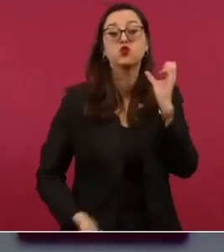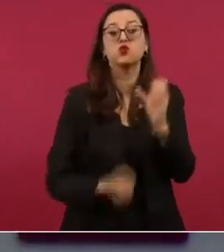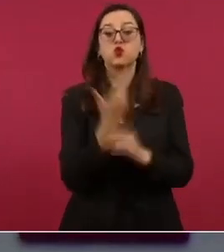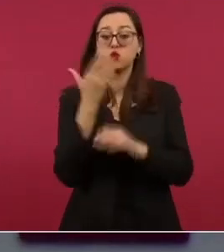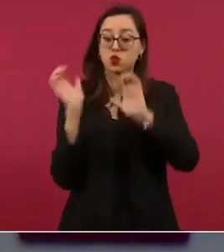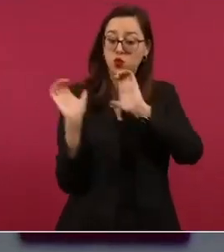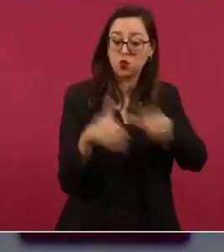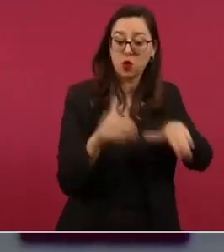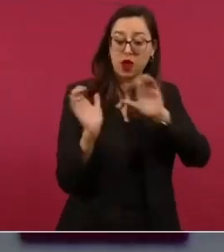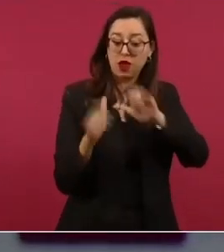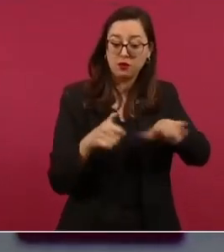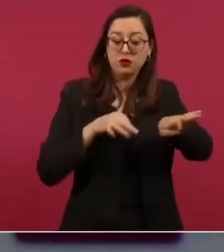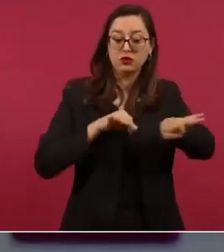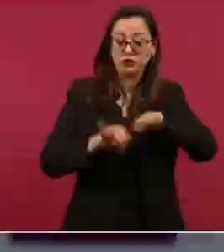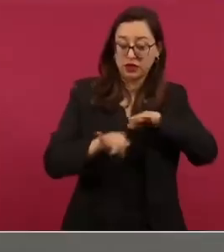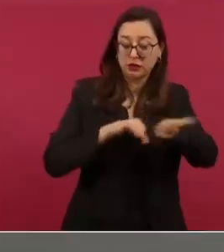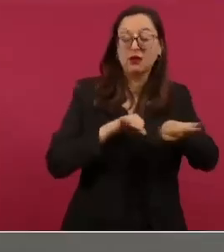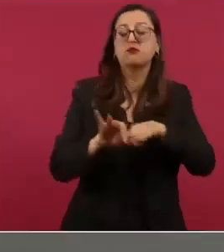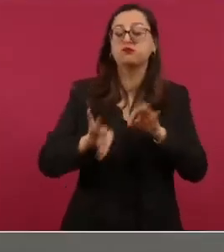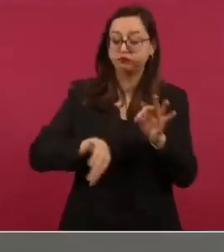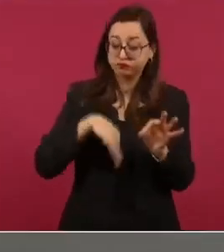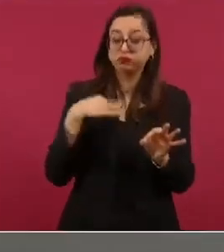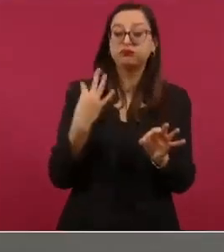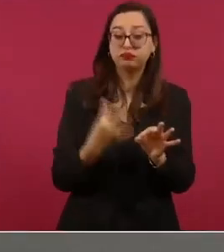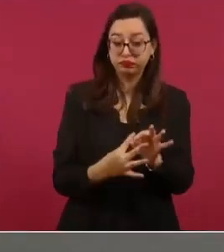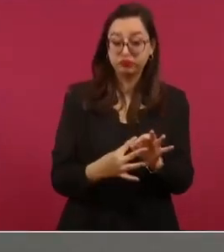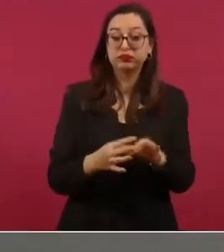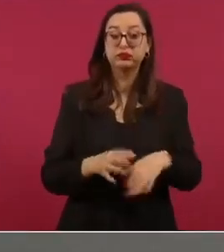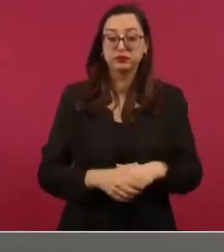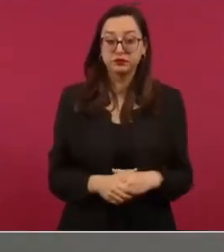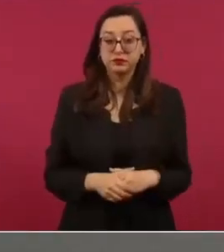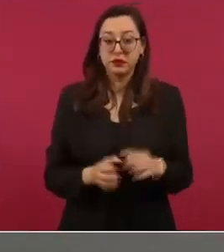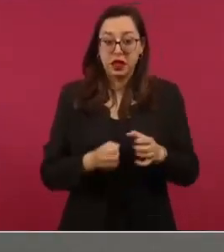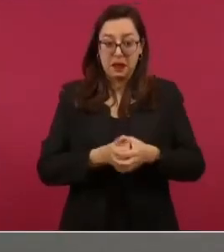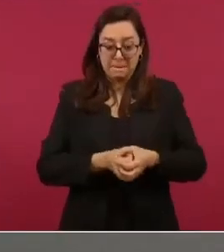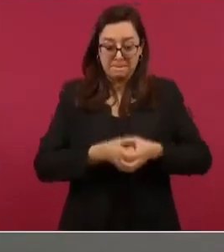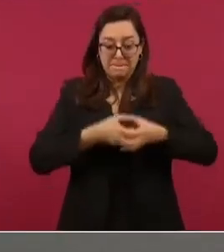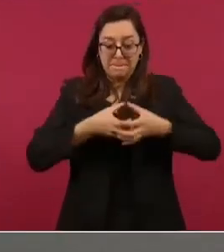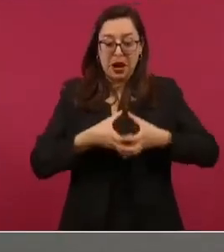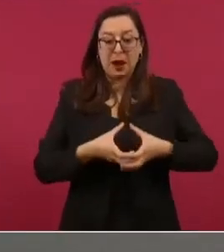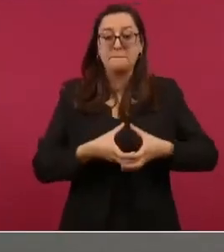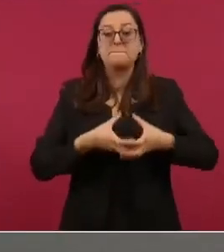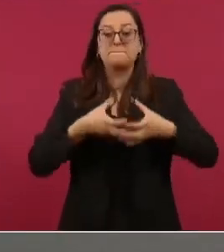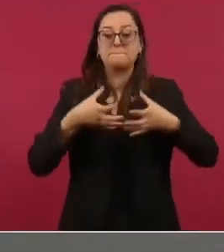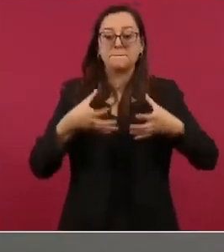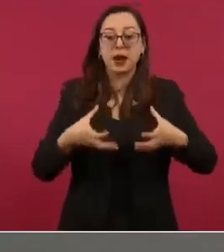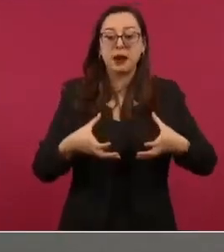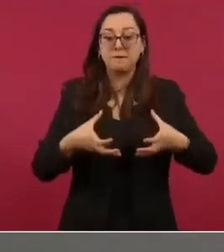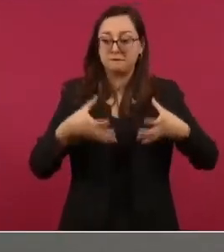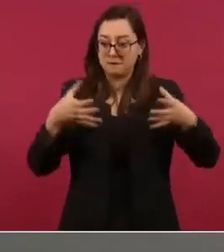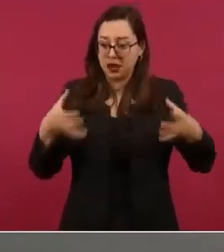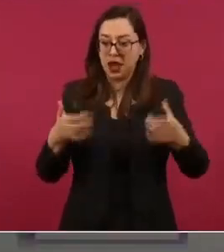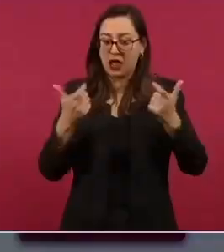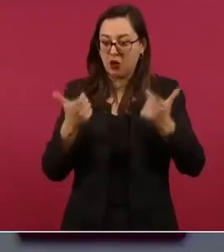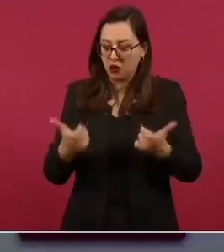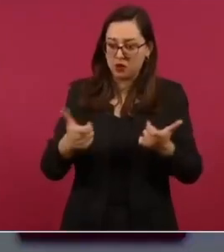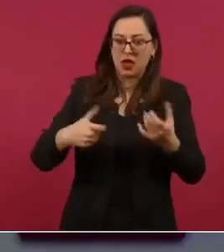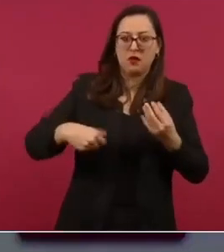ya está creciendo de nuevo de la economía